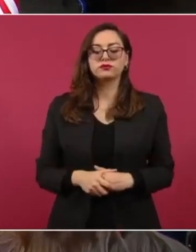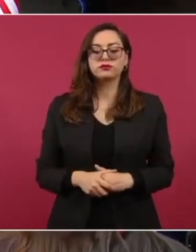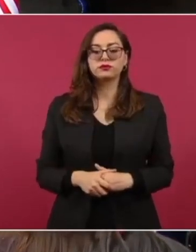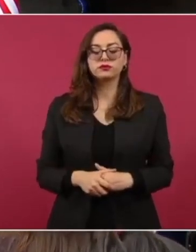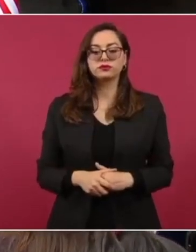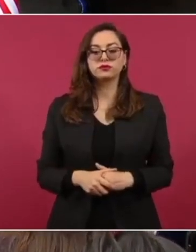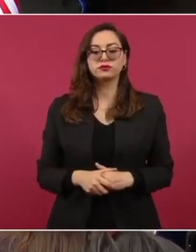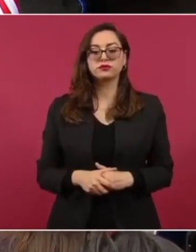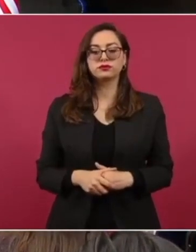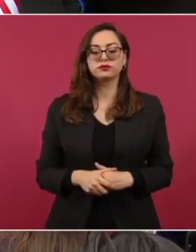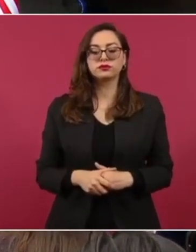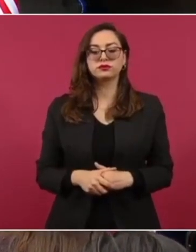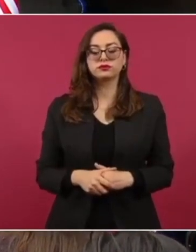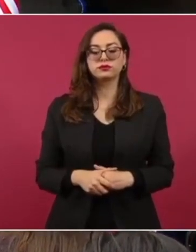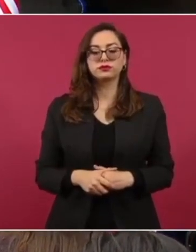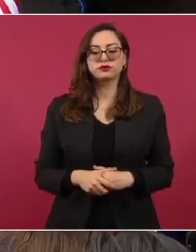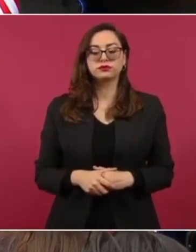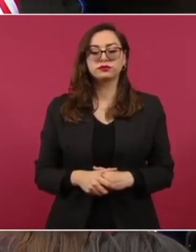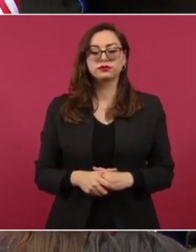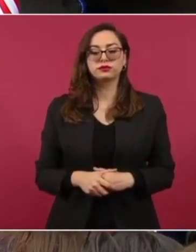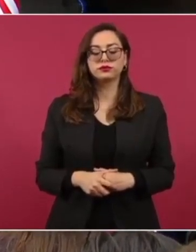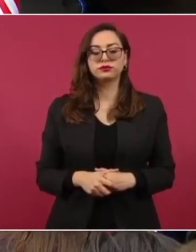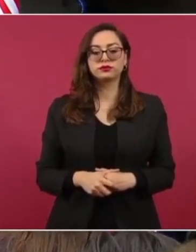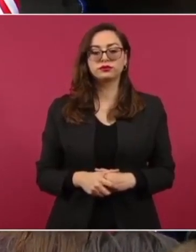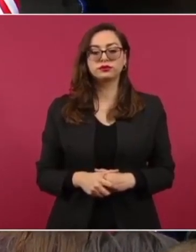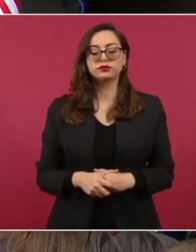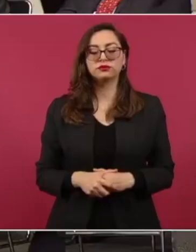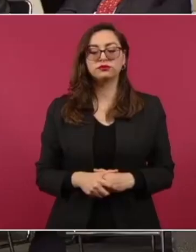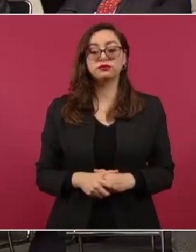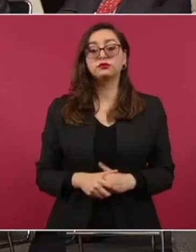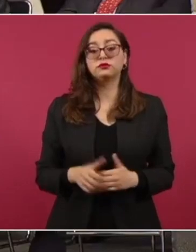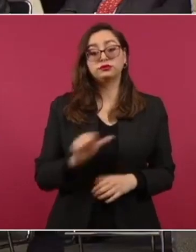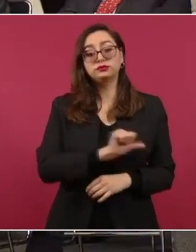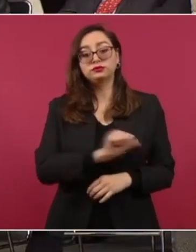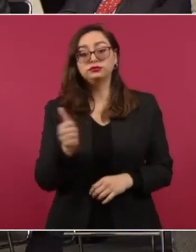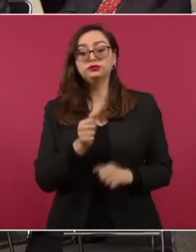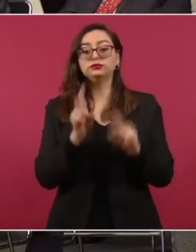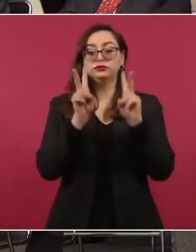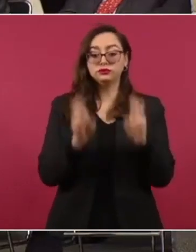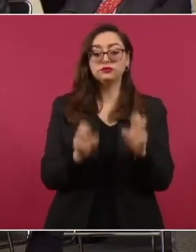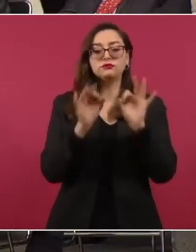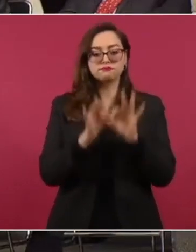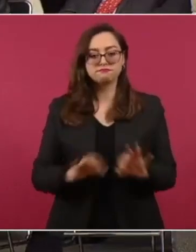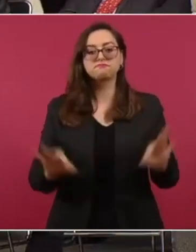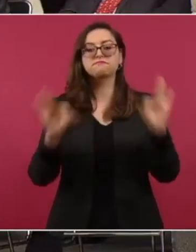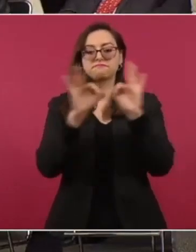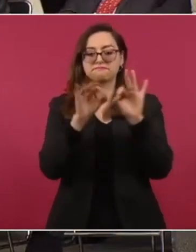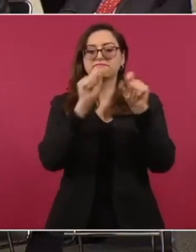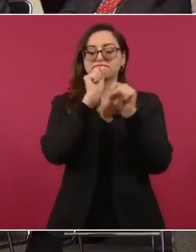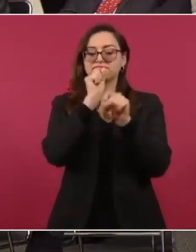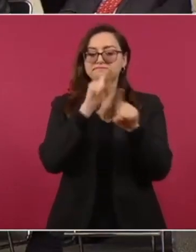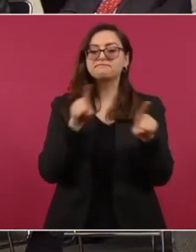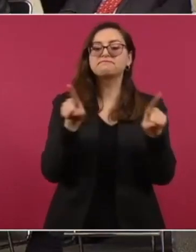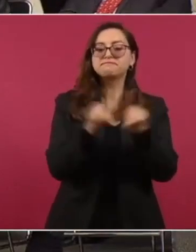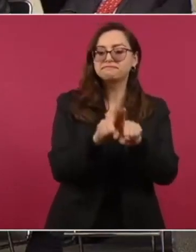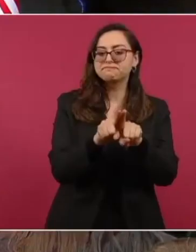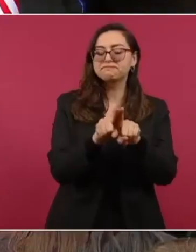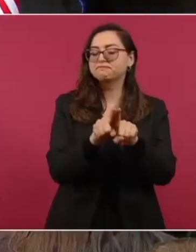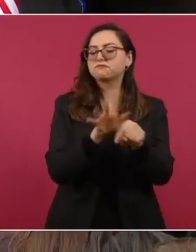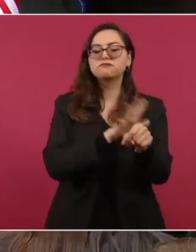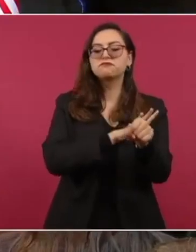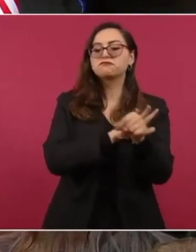También abordamos como asunto prioritario la integración